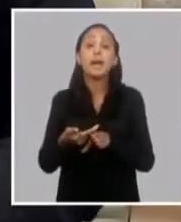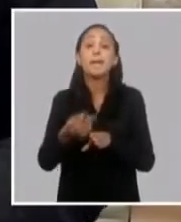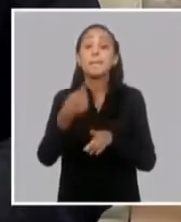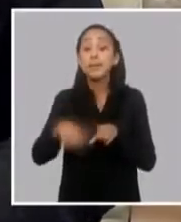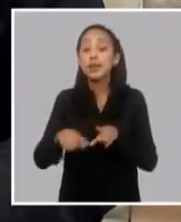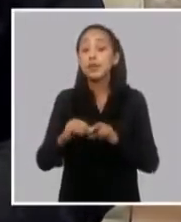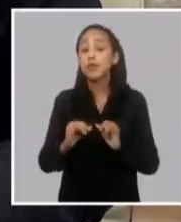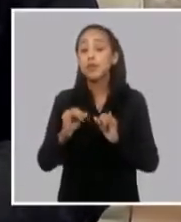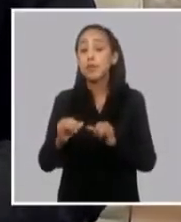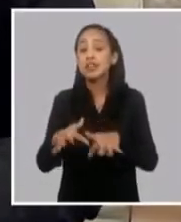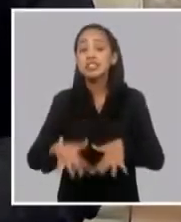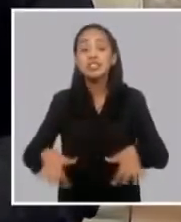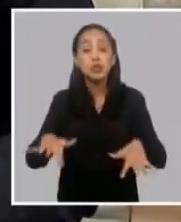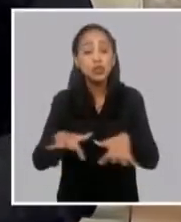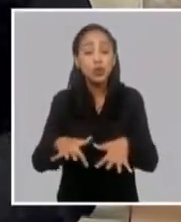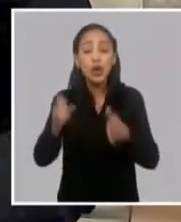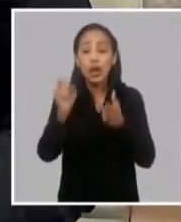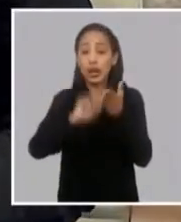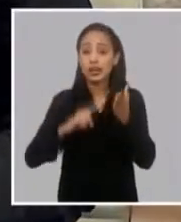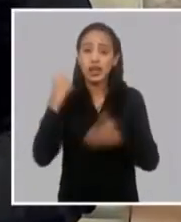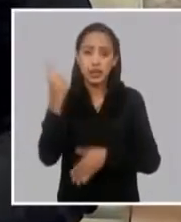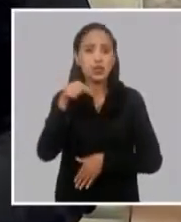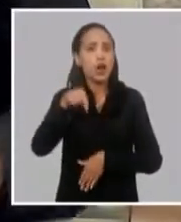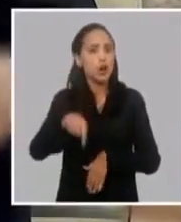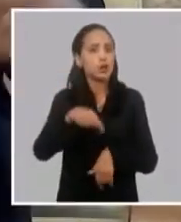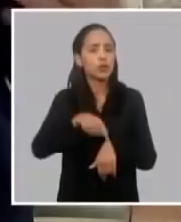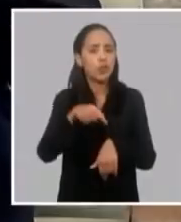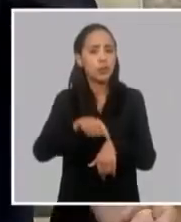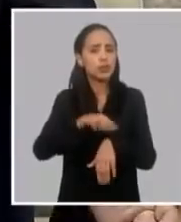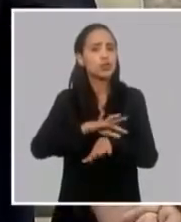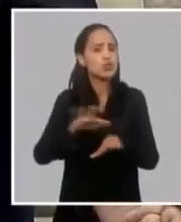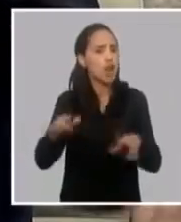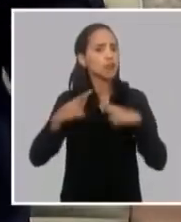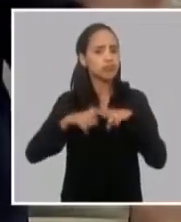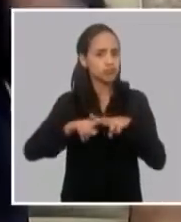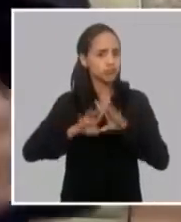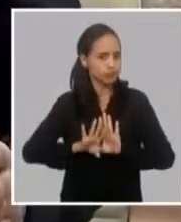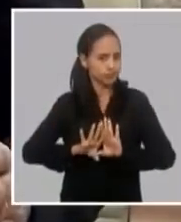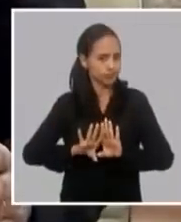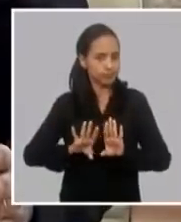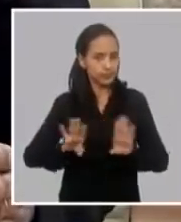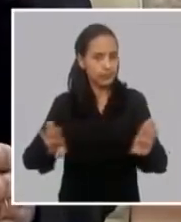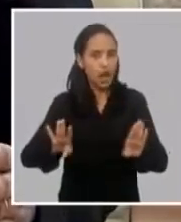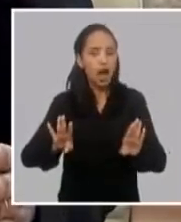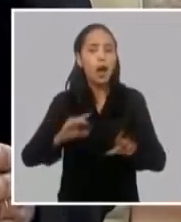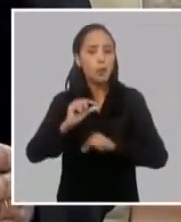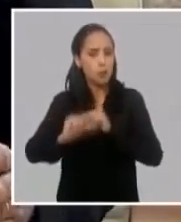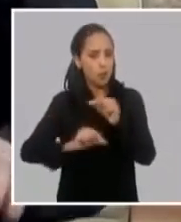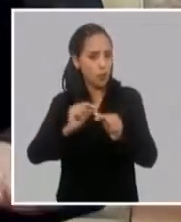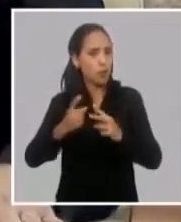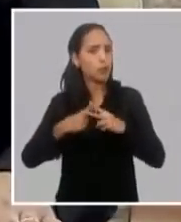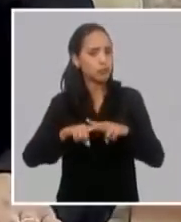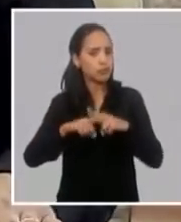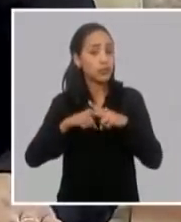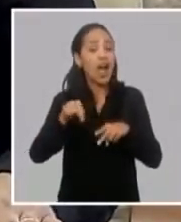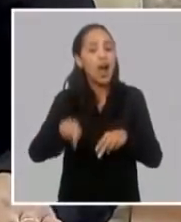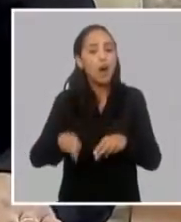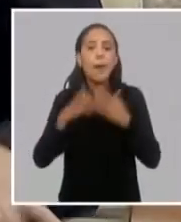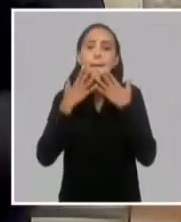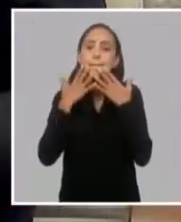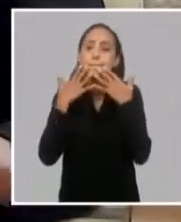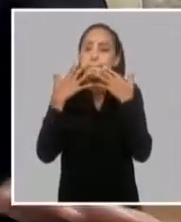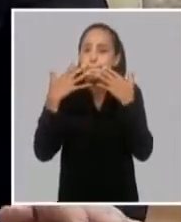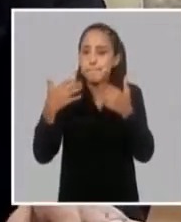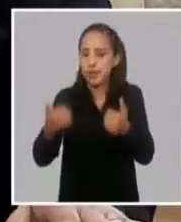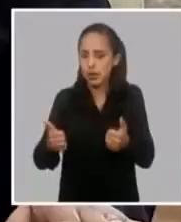hacia una estabilización, es decir, ya con la entrada de Ferdon, la entrada de Guitera, estamos en mejores condiciones,